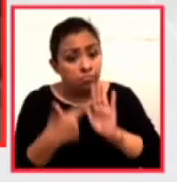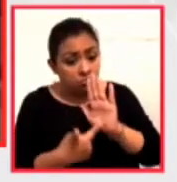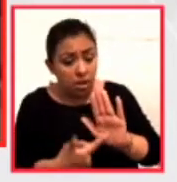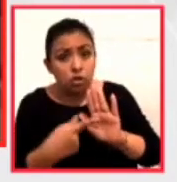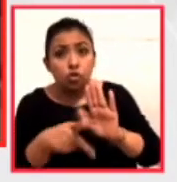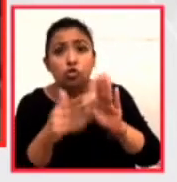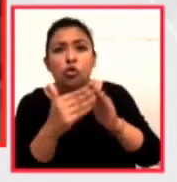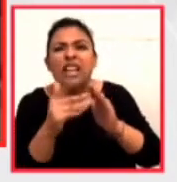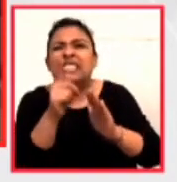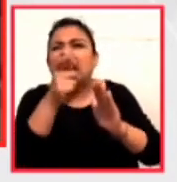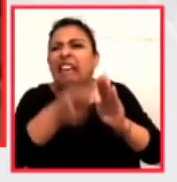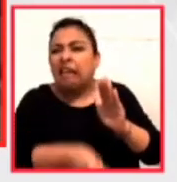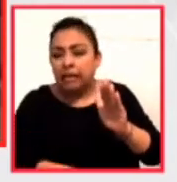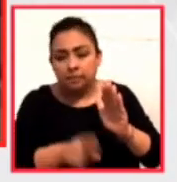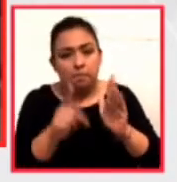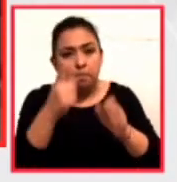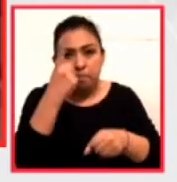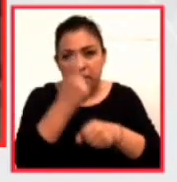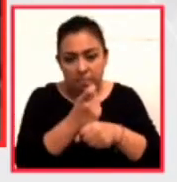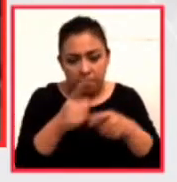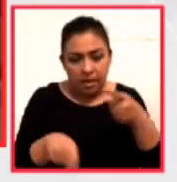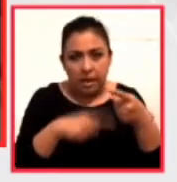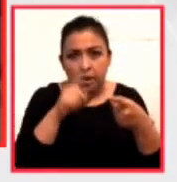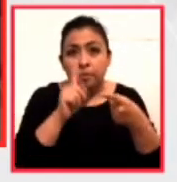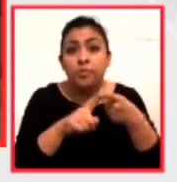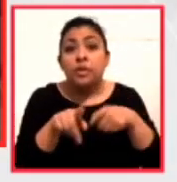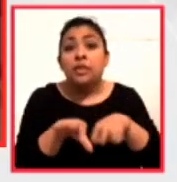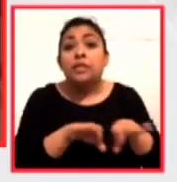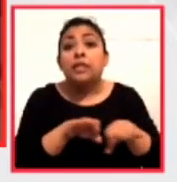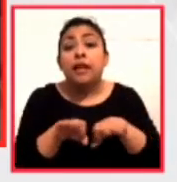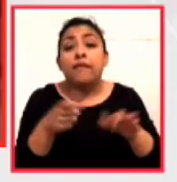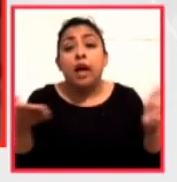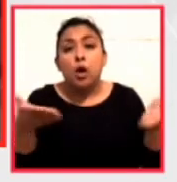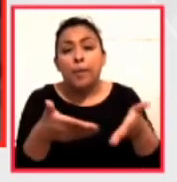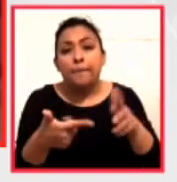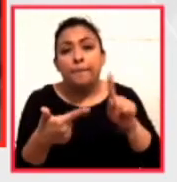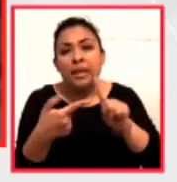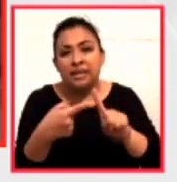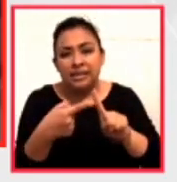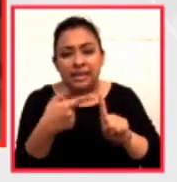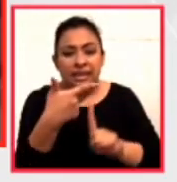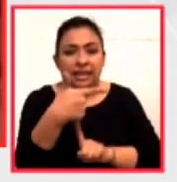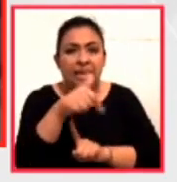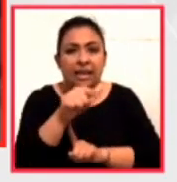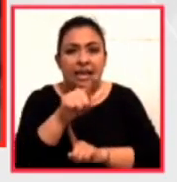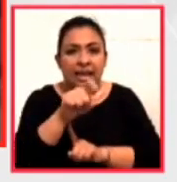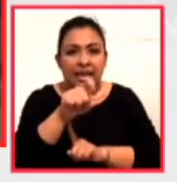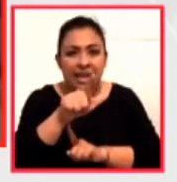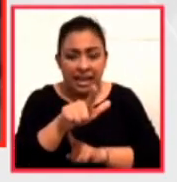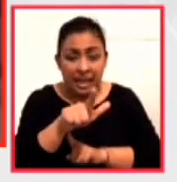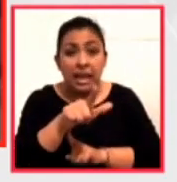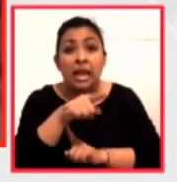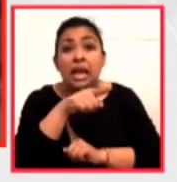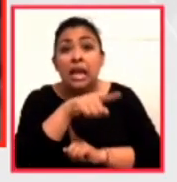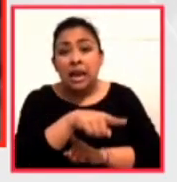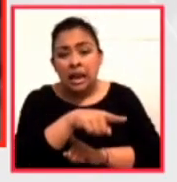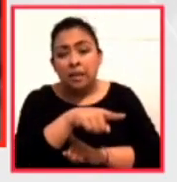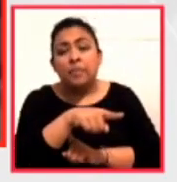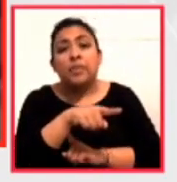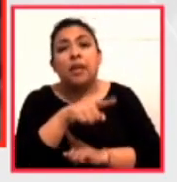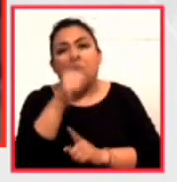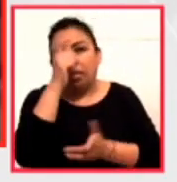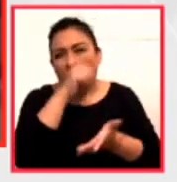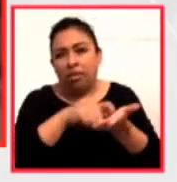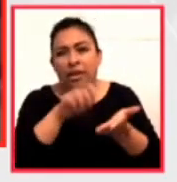casas. Vamos a empezar primero con el trabajo que nos ha presentado Gael Lecalvese, ella es editora poeta y estuvo con nosotros